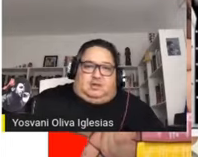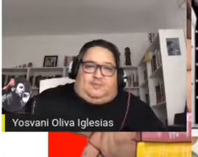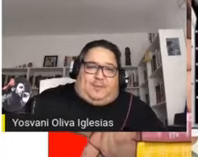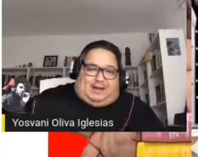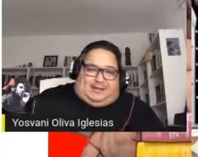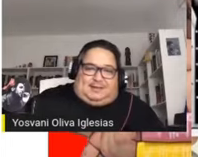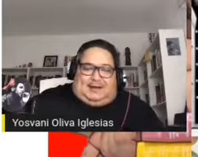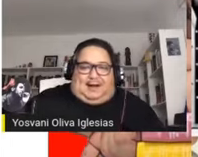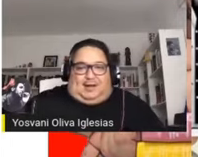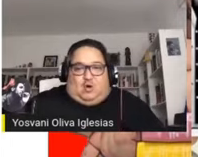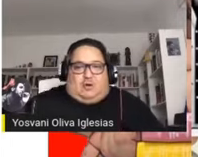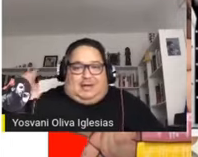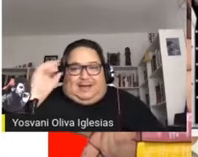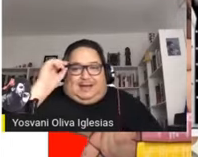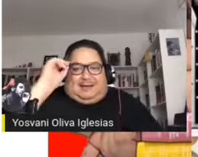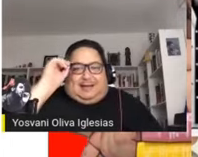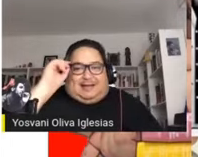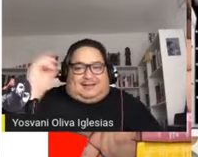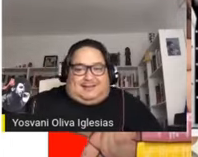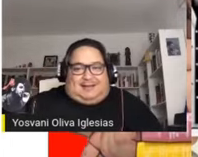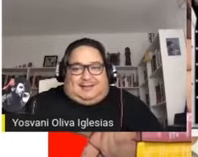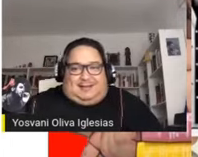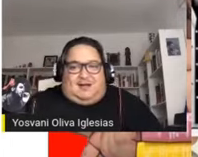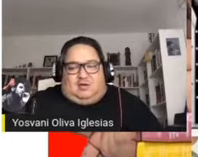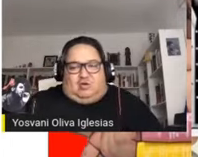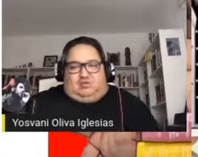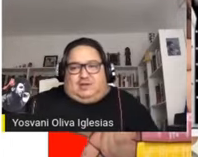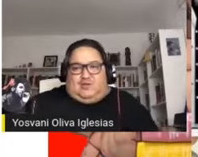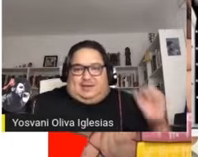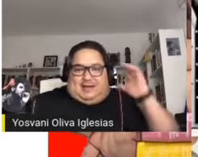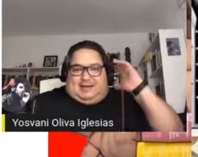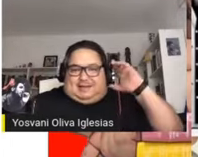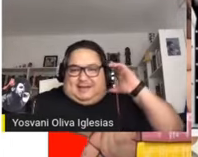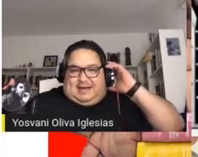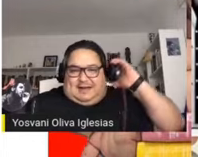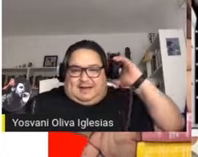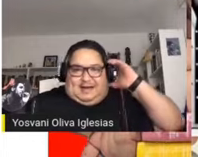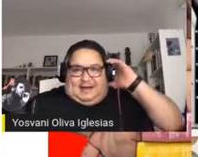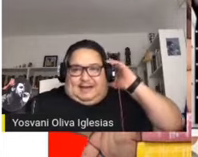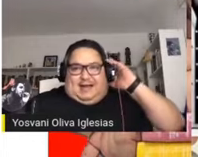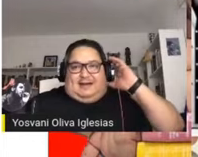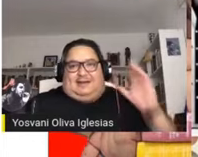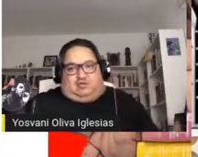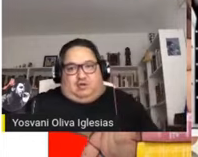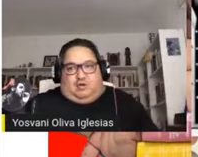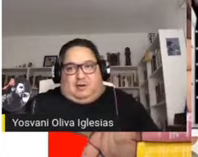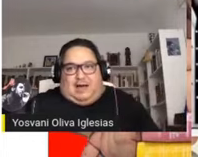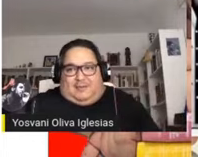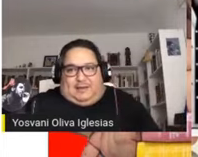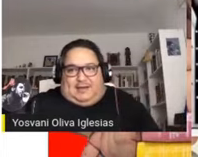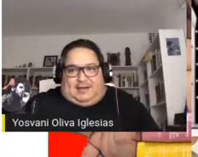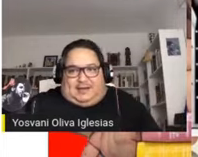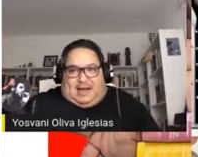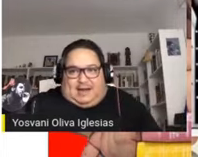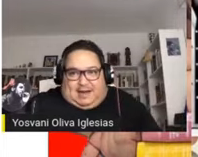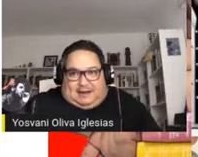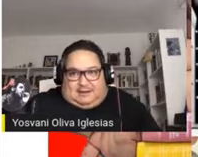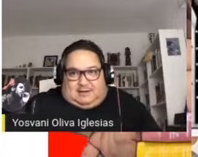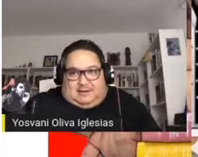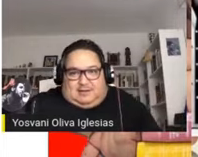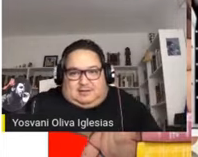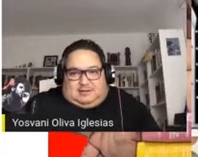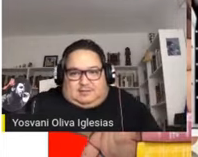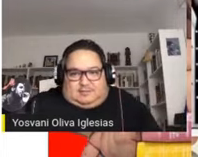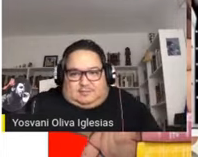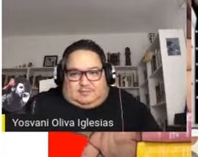países de la región y la de la creciente continuidad latina en la nación americana.